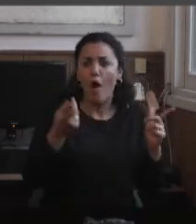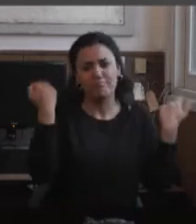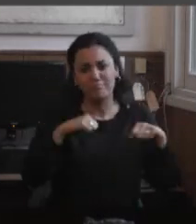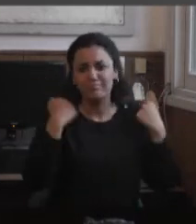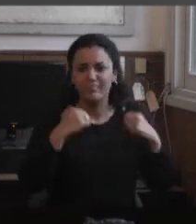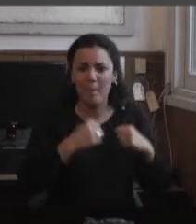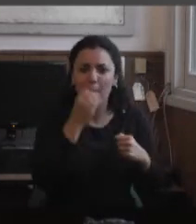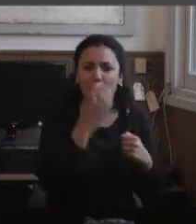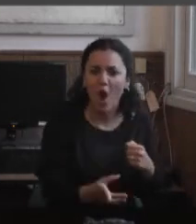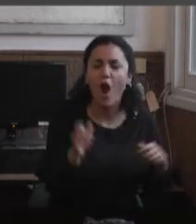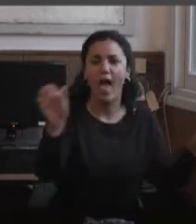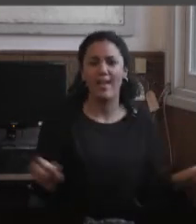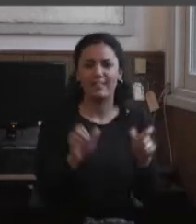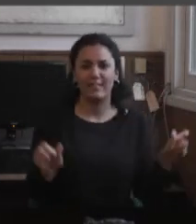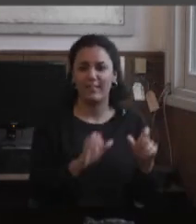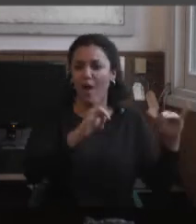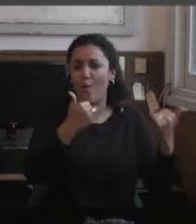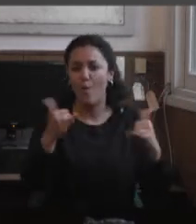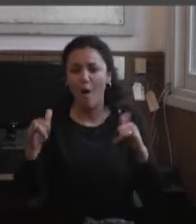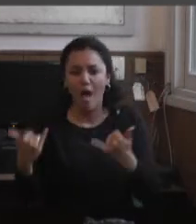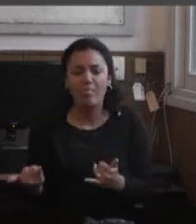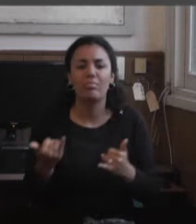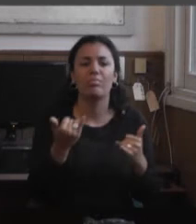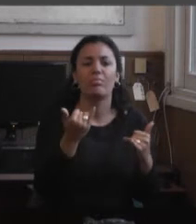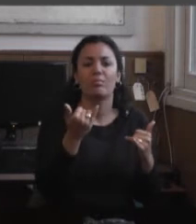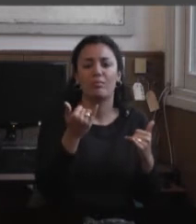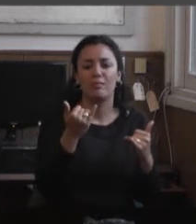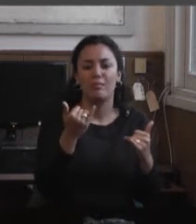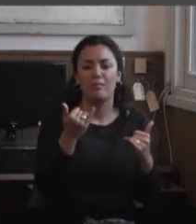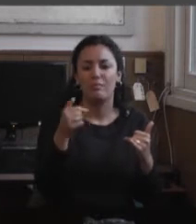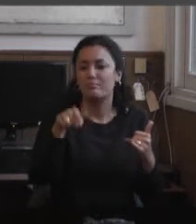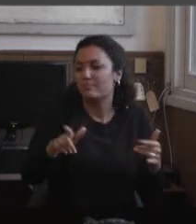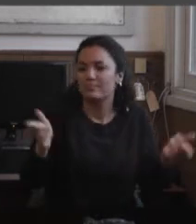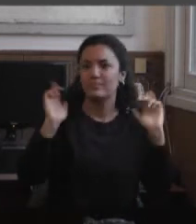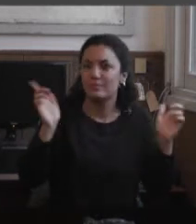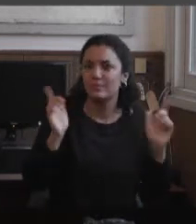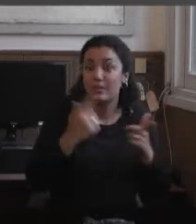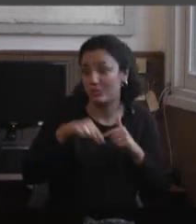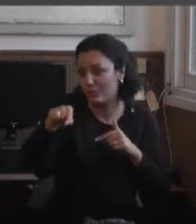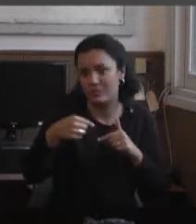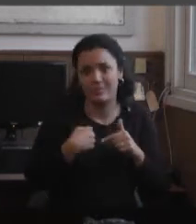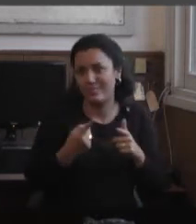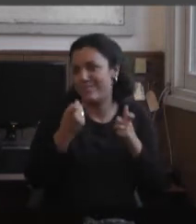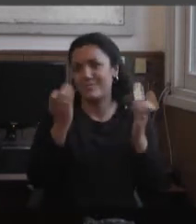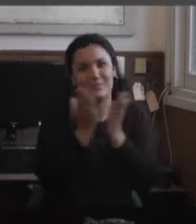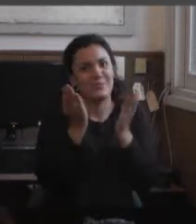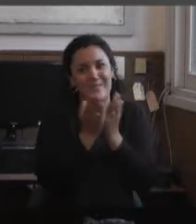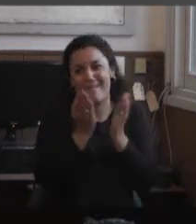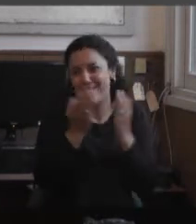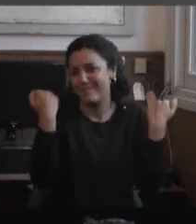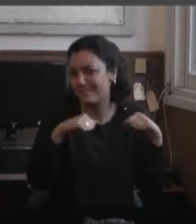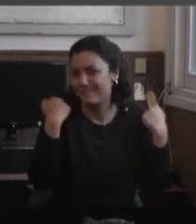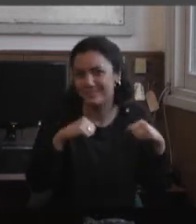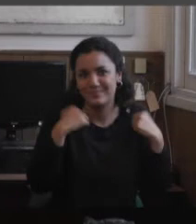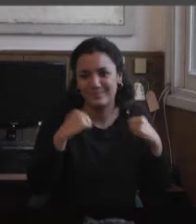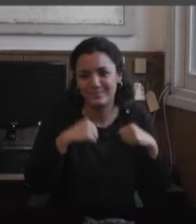de qué bien se la pasa haciendo juegos, recreación. Dije, tengo que estudiar educación física. Voy a